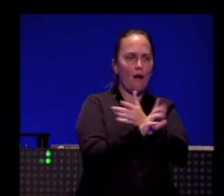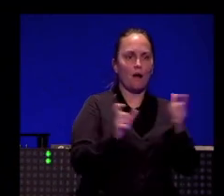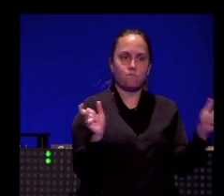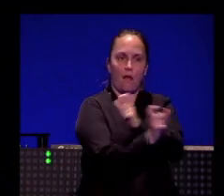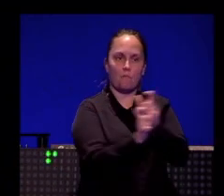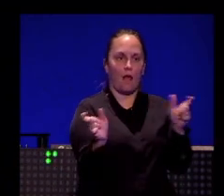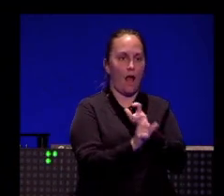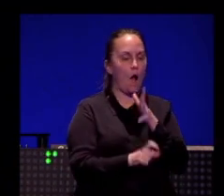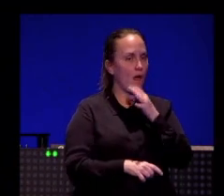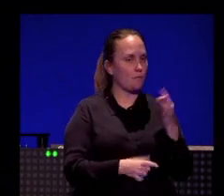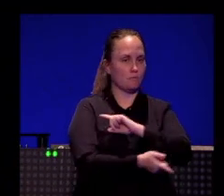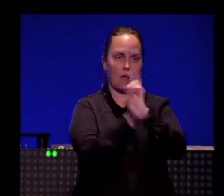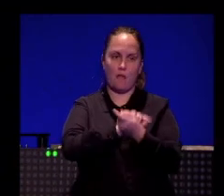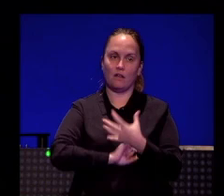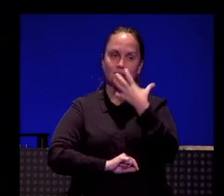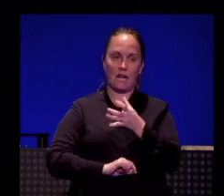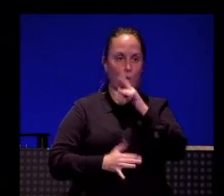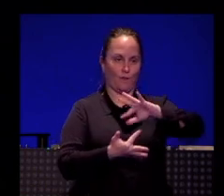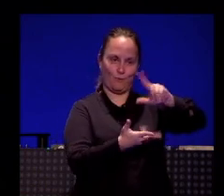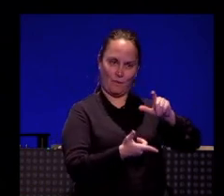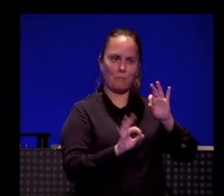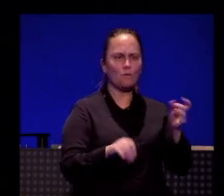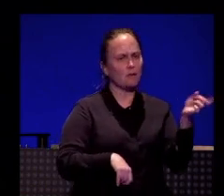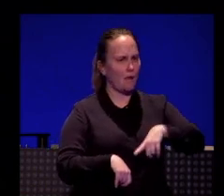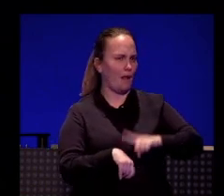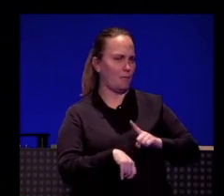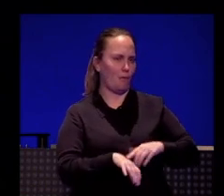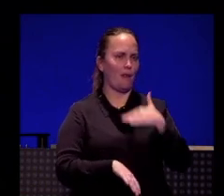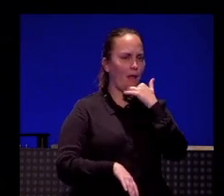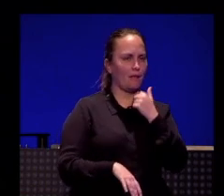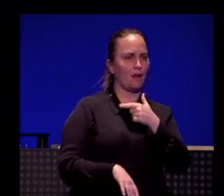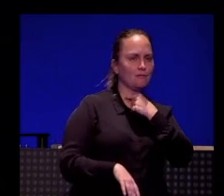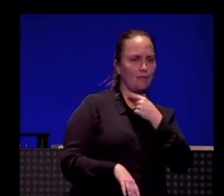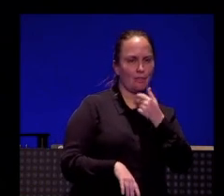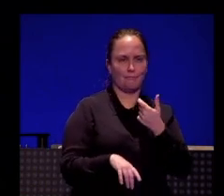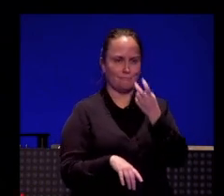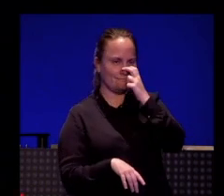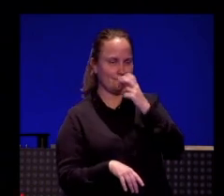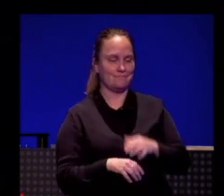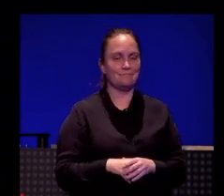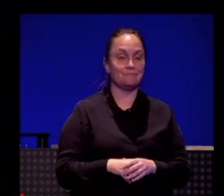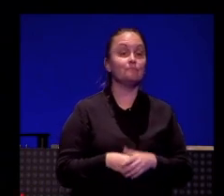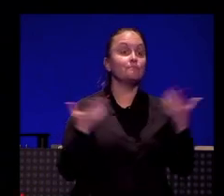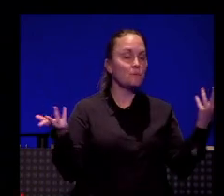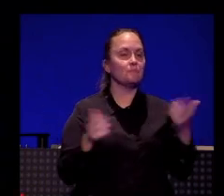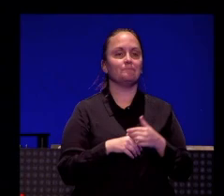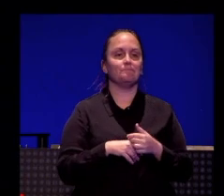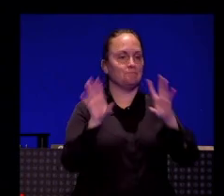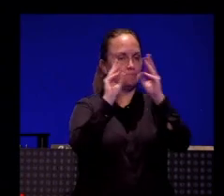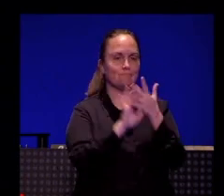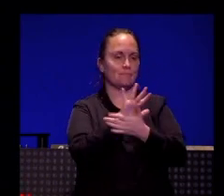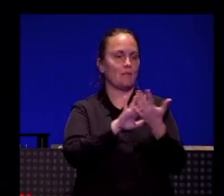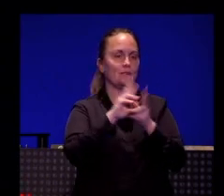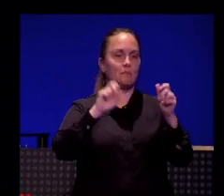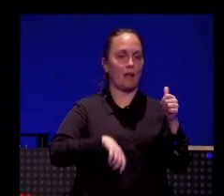me tengo que poner seria, pero bueno, también hay tiempo así para hacer algún chascarrillo. Os voy a hablar de Antena 3 Noticias y también